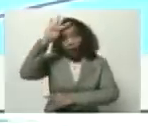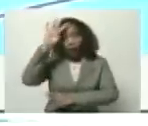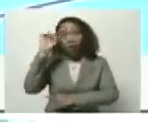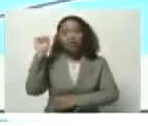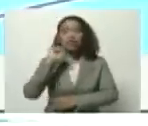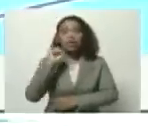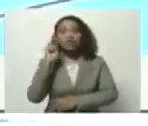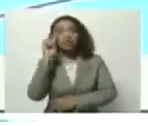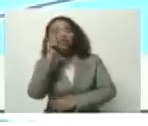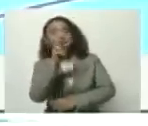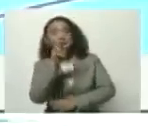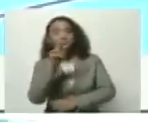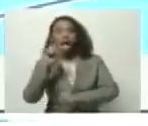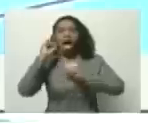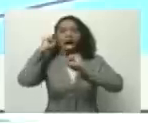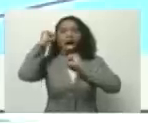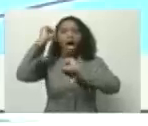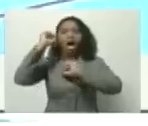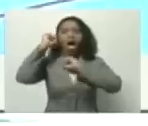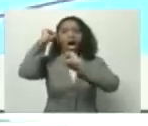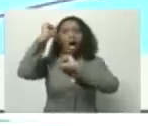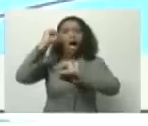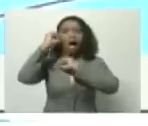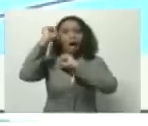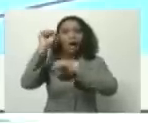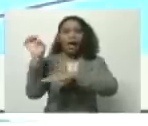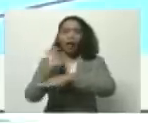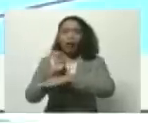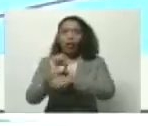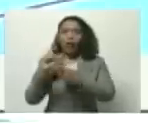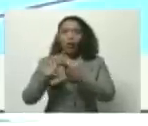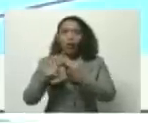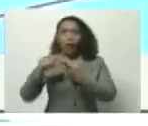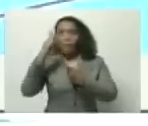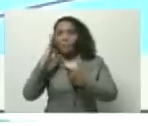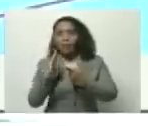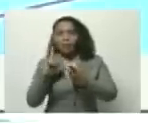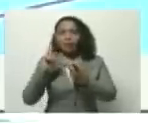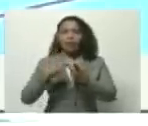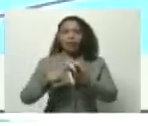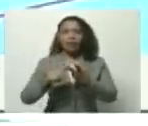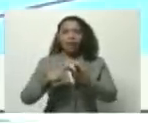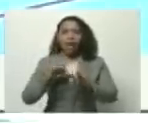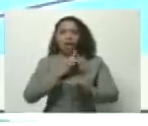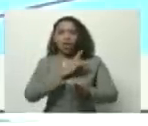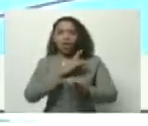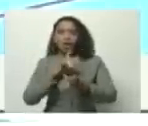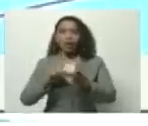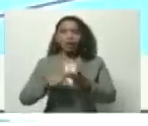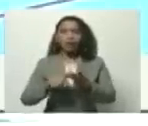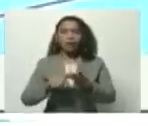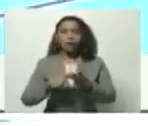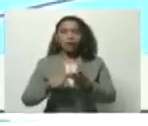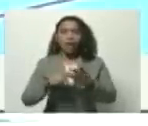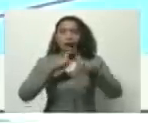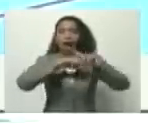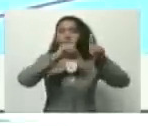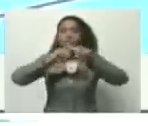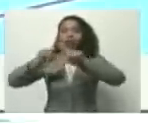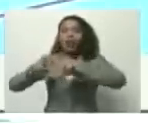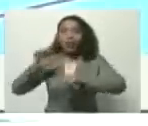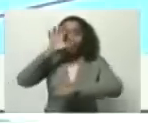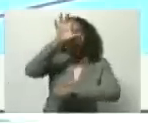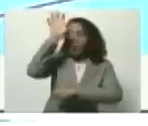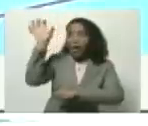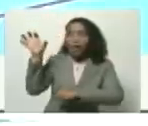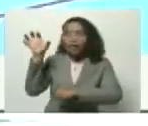cubrieron fue las protestas en Ecuador, en Brasil, en Chile, en distintos países de